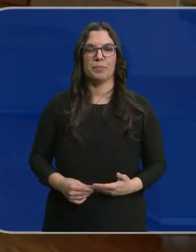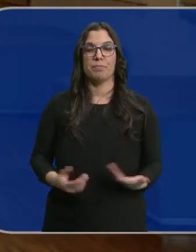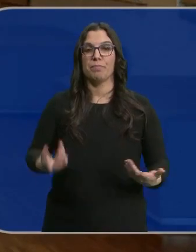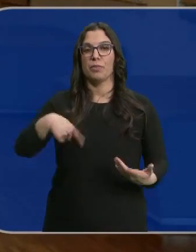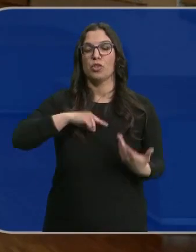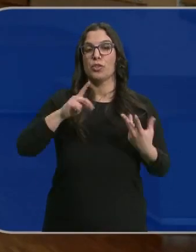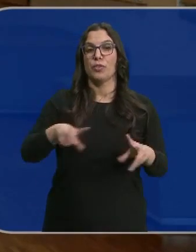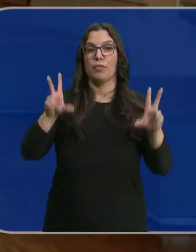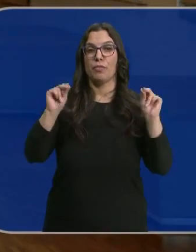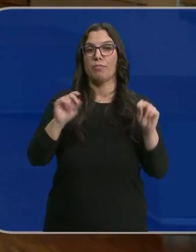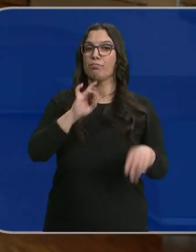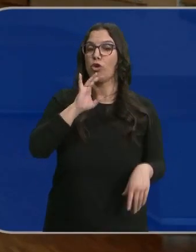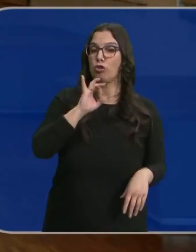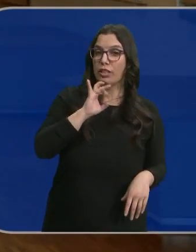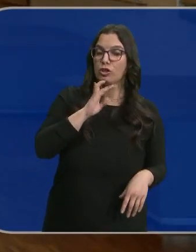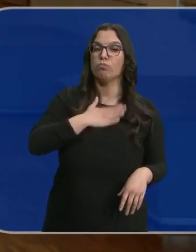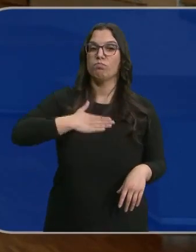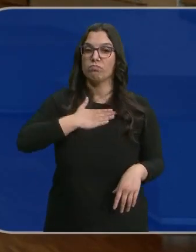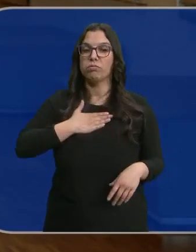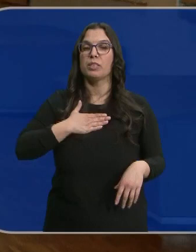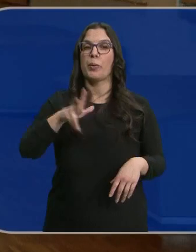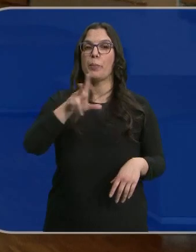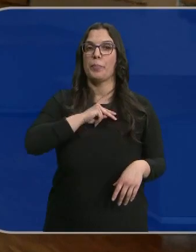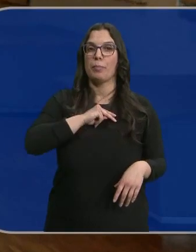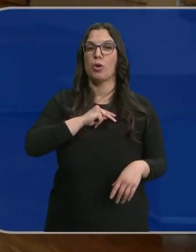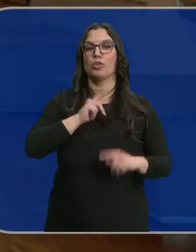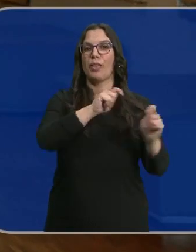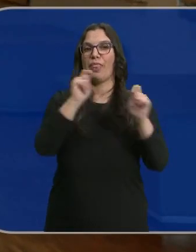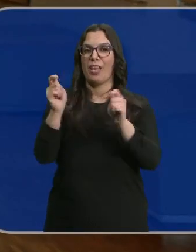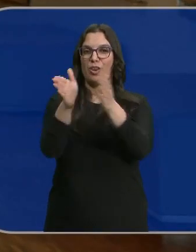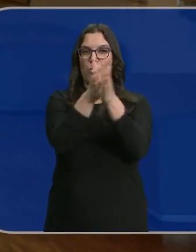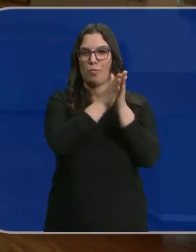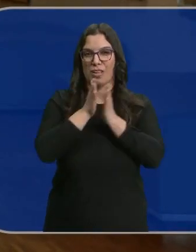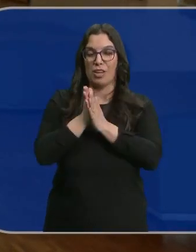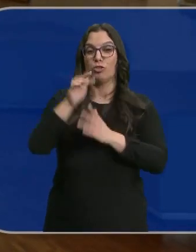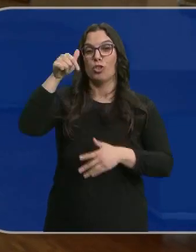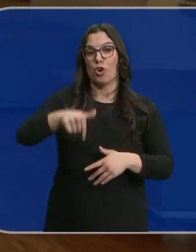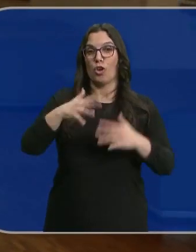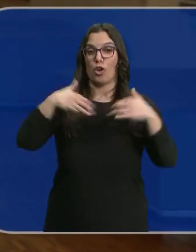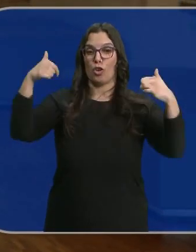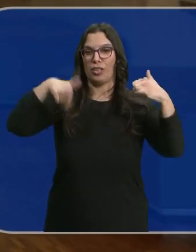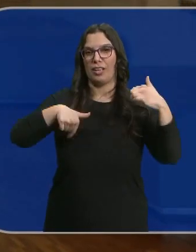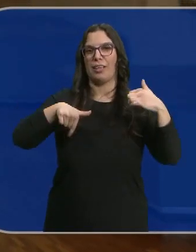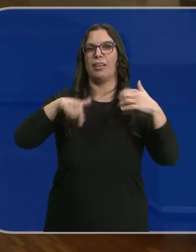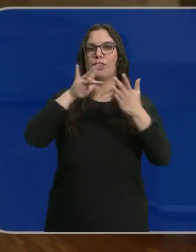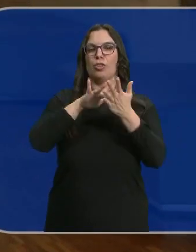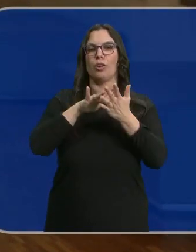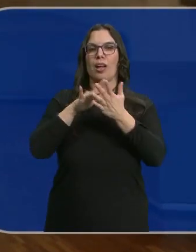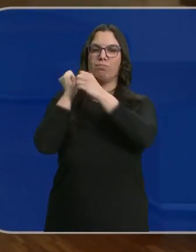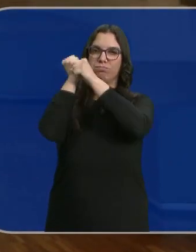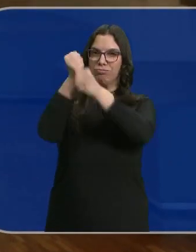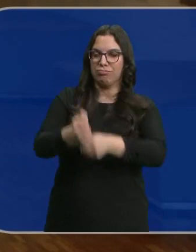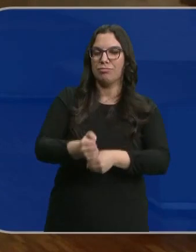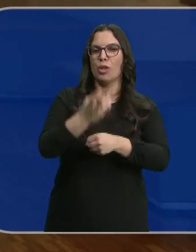Pues así nos vamos, satisfechos y contentos con estos premios de nuestros compañeros. hoy, desde las Cortes, donde hemos celebrado la